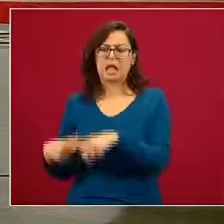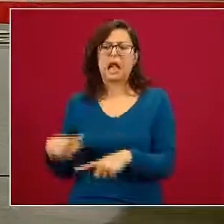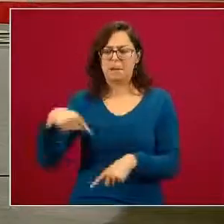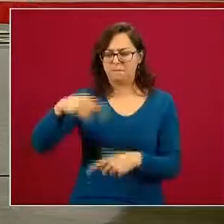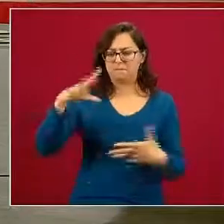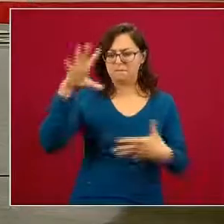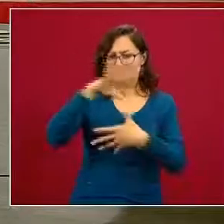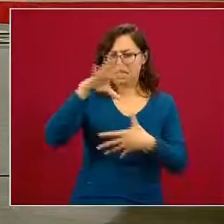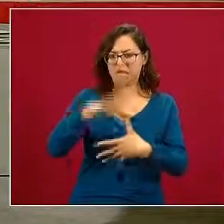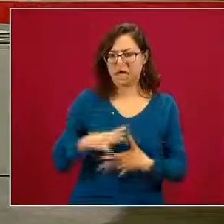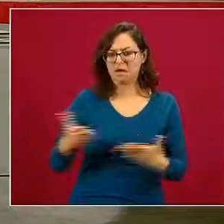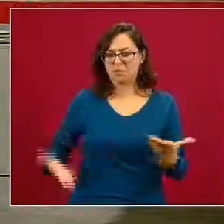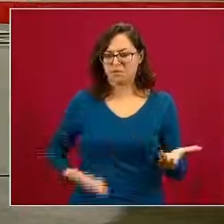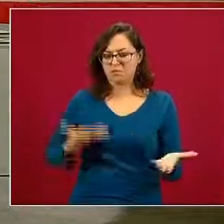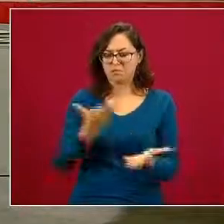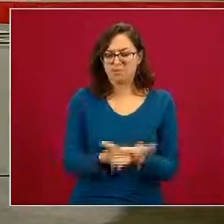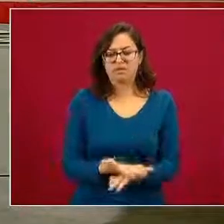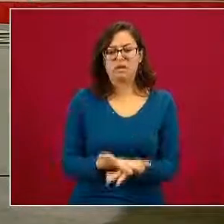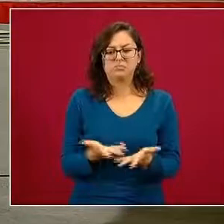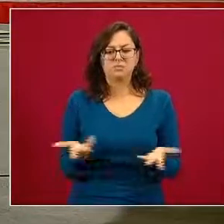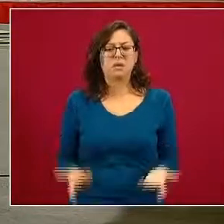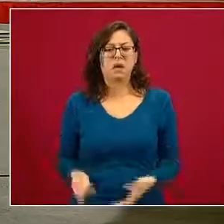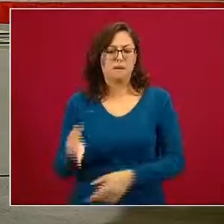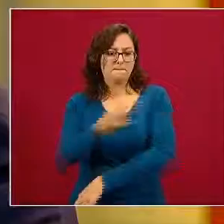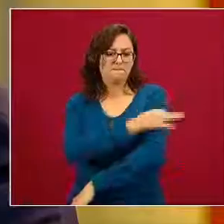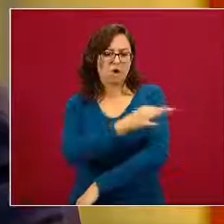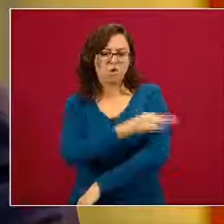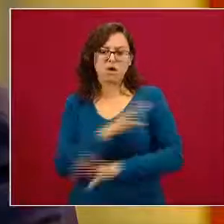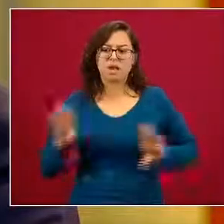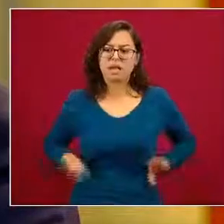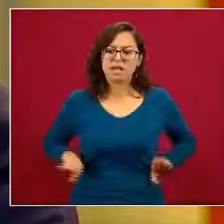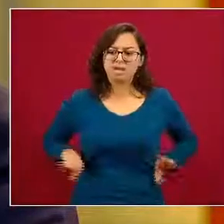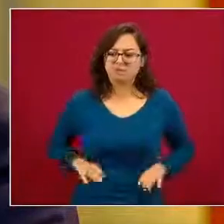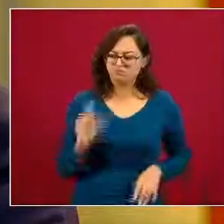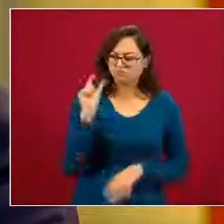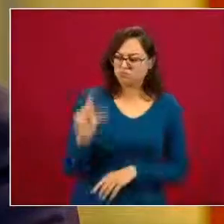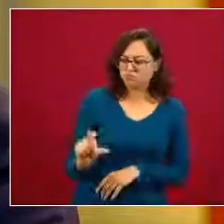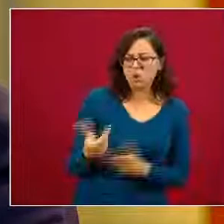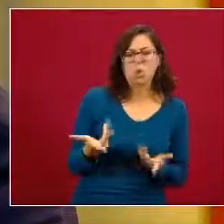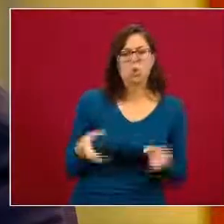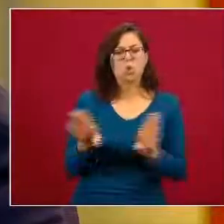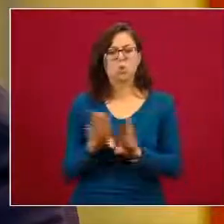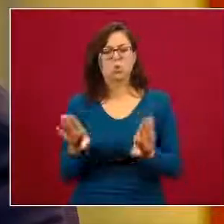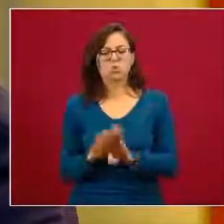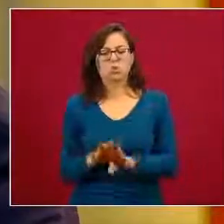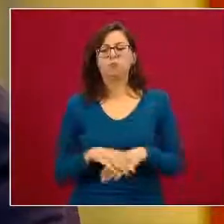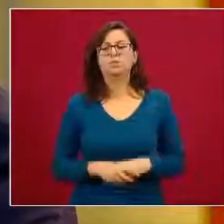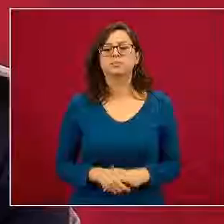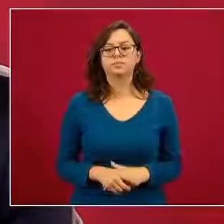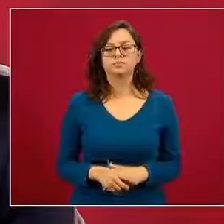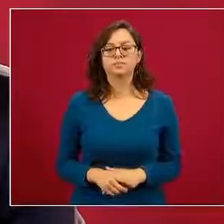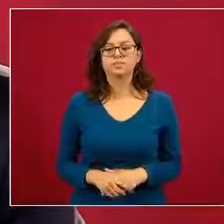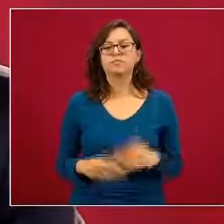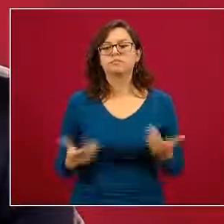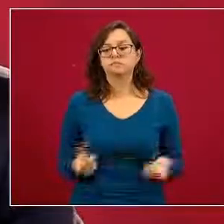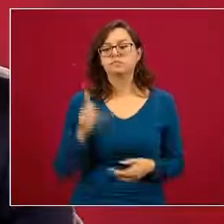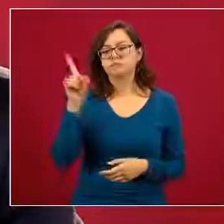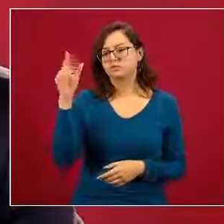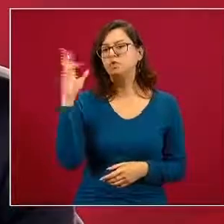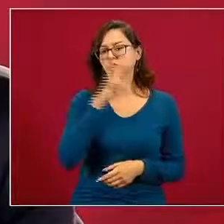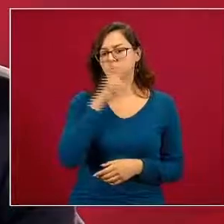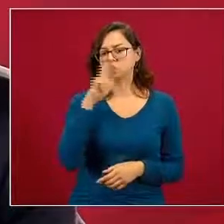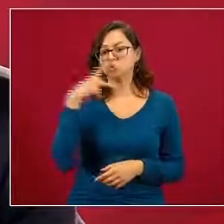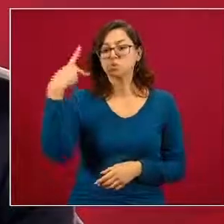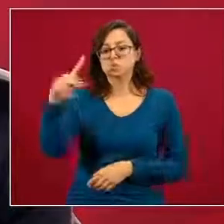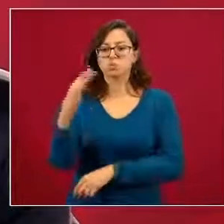cuáles son las características técnicas de la vacuna Sputnik V que ha auspiciado el